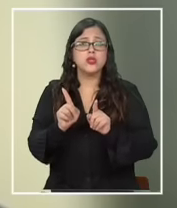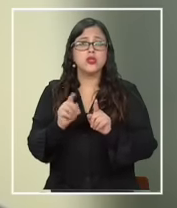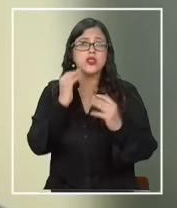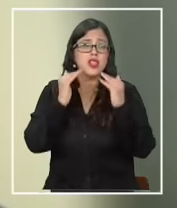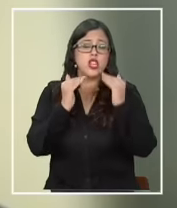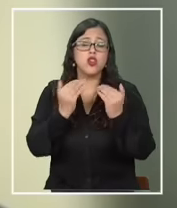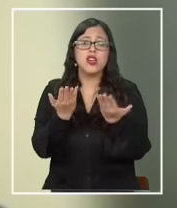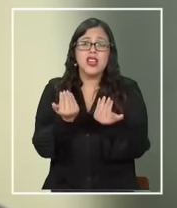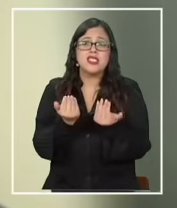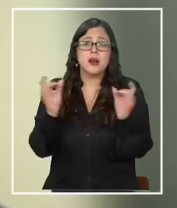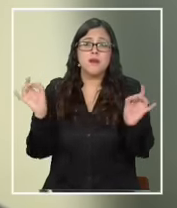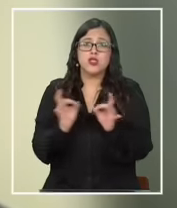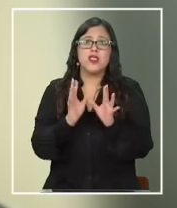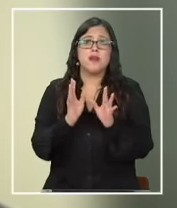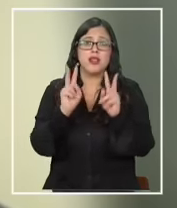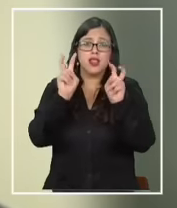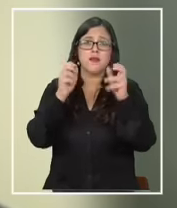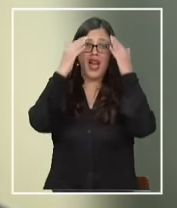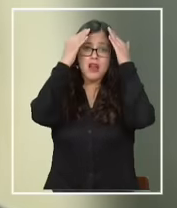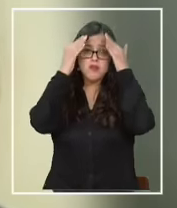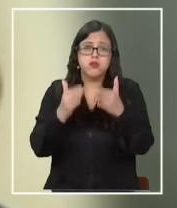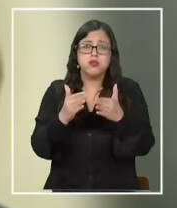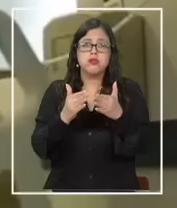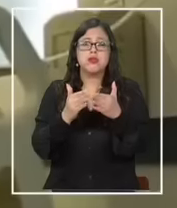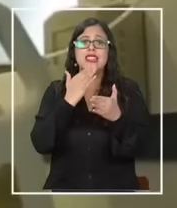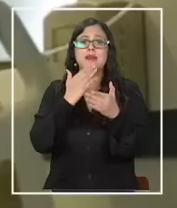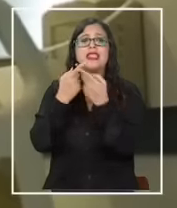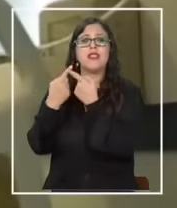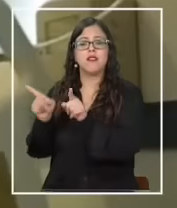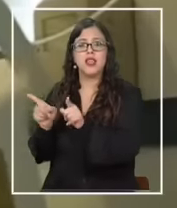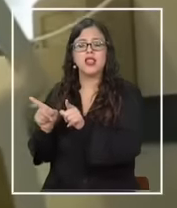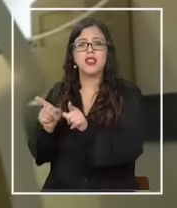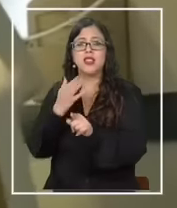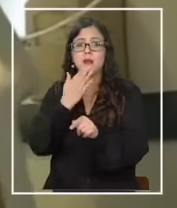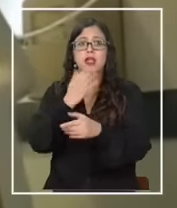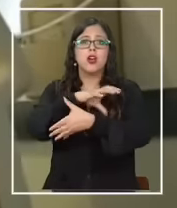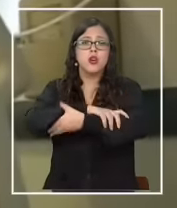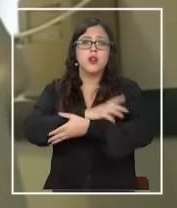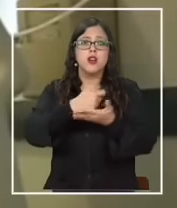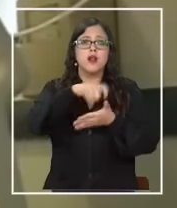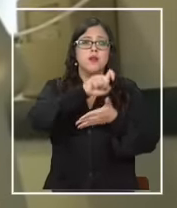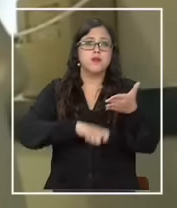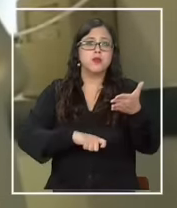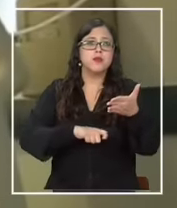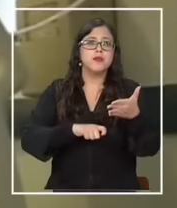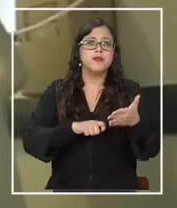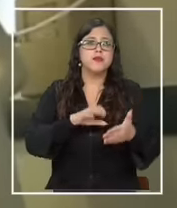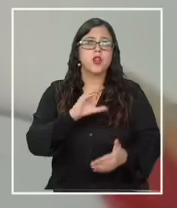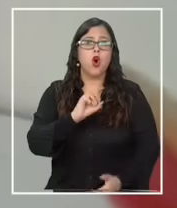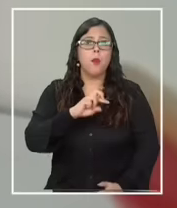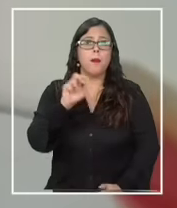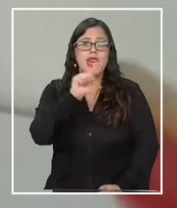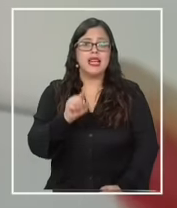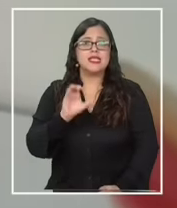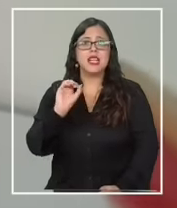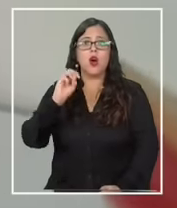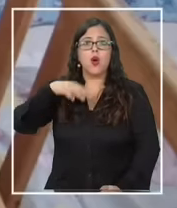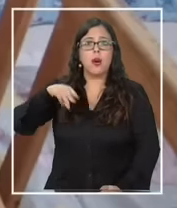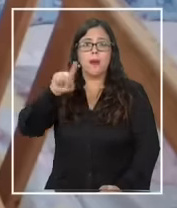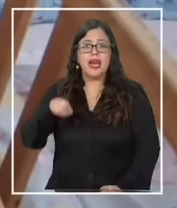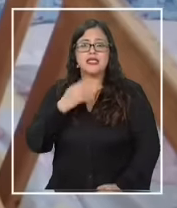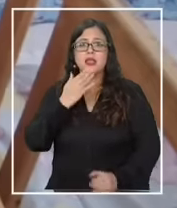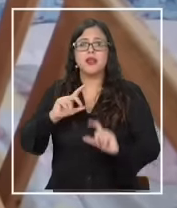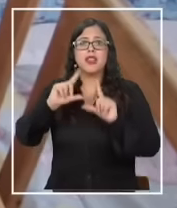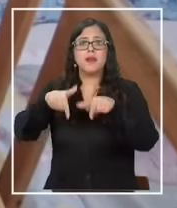enfoques específicos y enfoques distintos tenemos un convenio firmado con la OPSOMS y con el Departamento Global